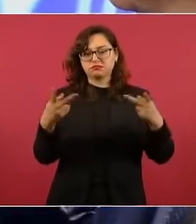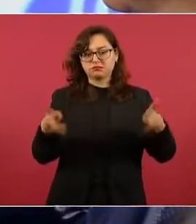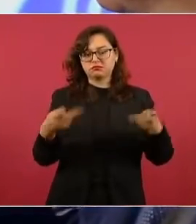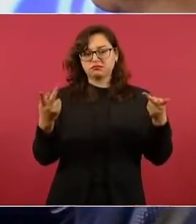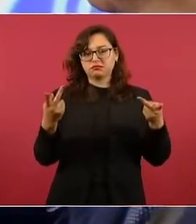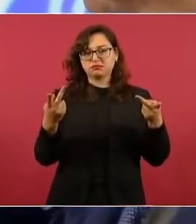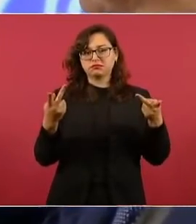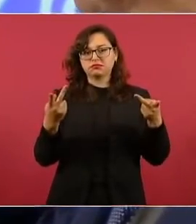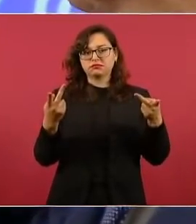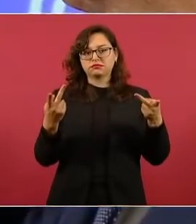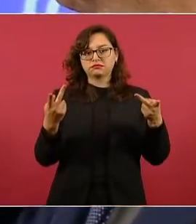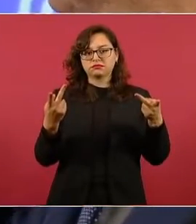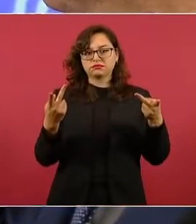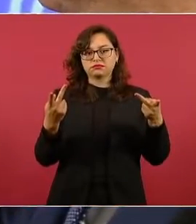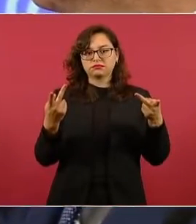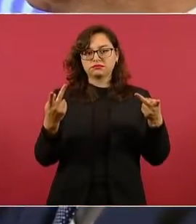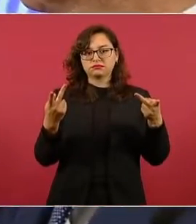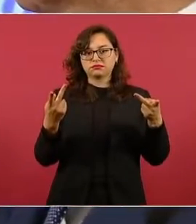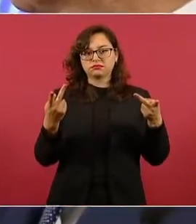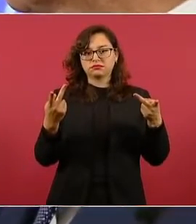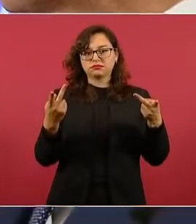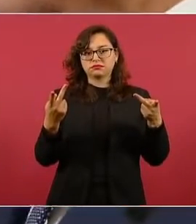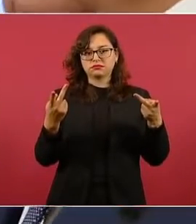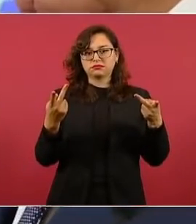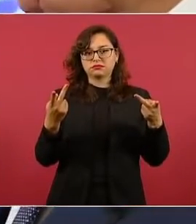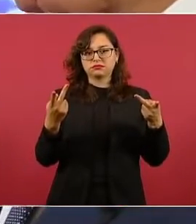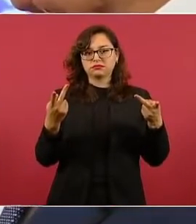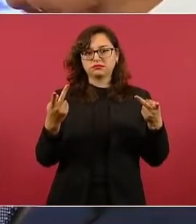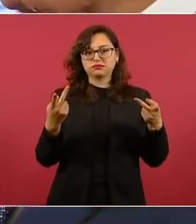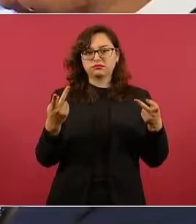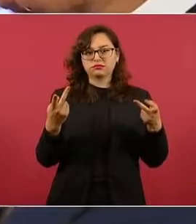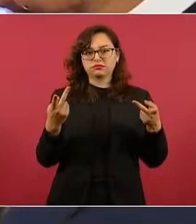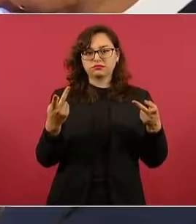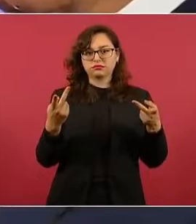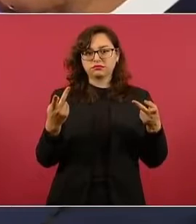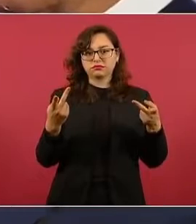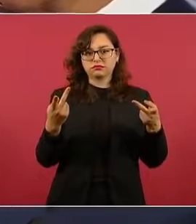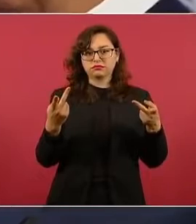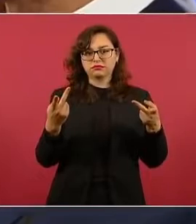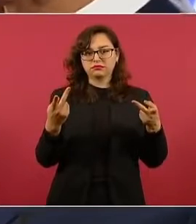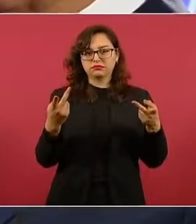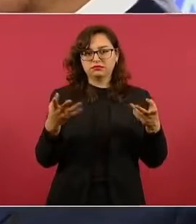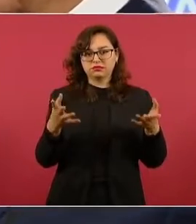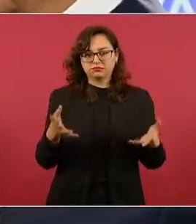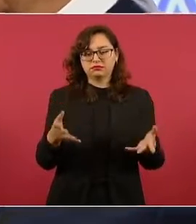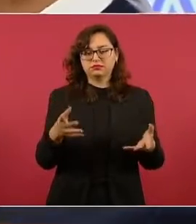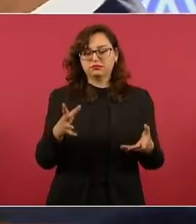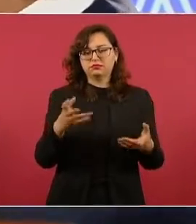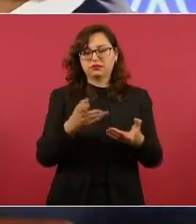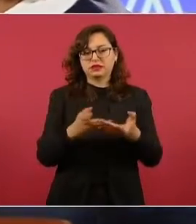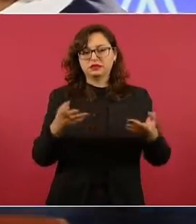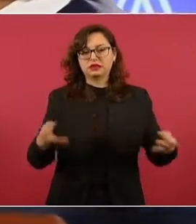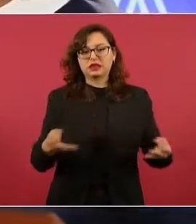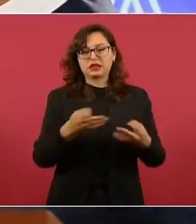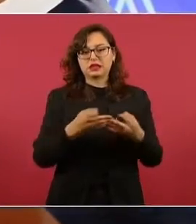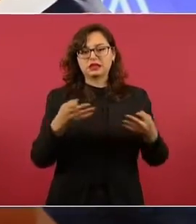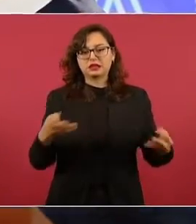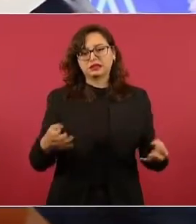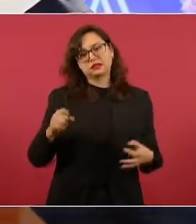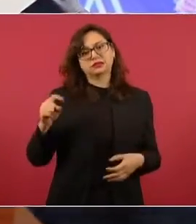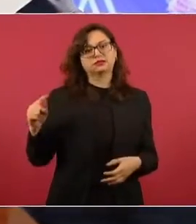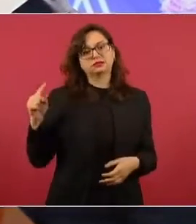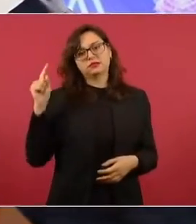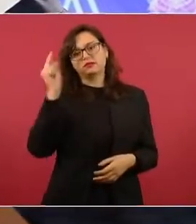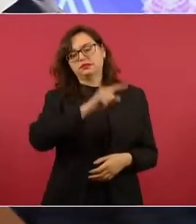predios, los lotes allá